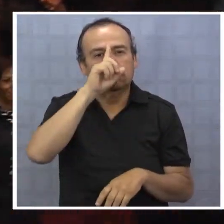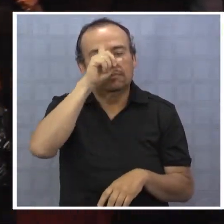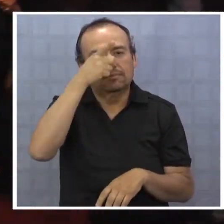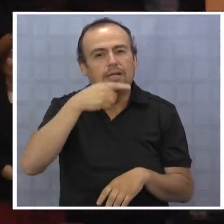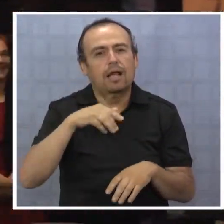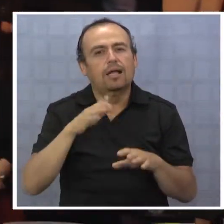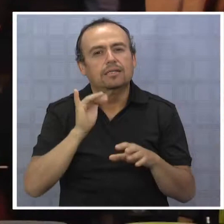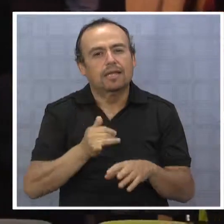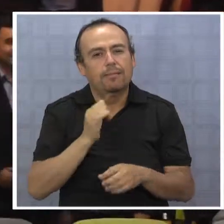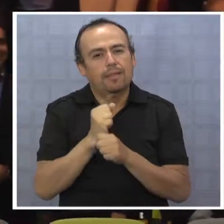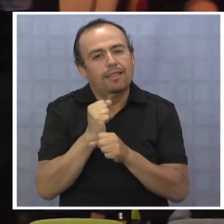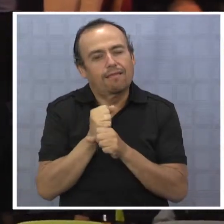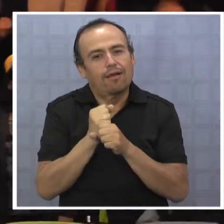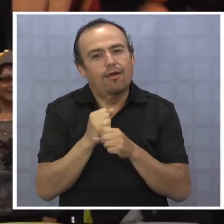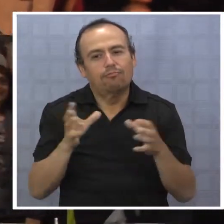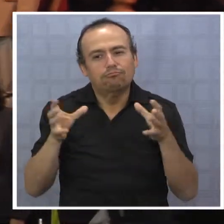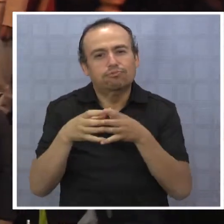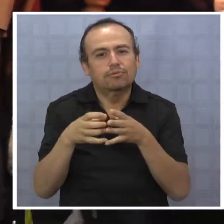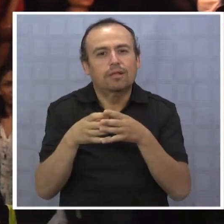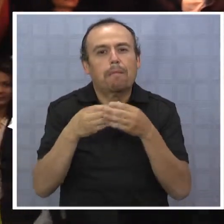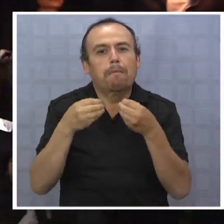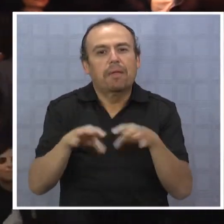que se habían perdido como empleados públicos.